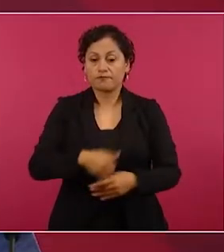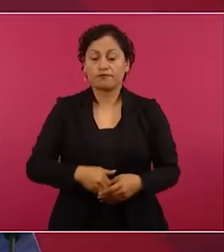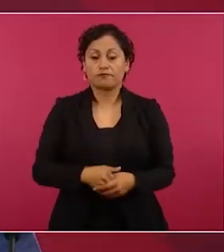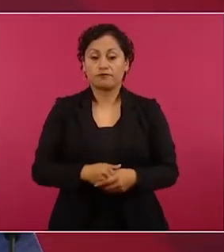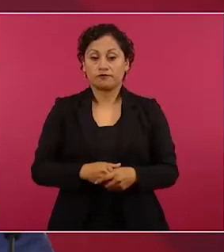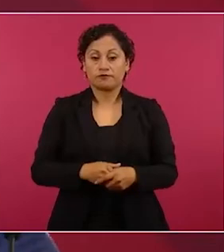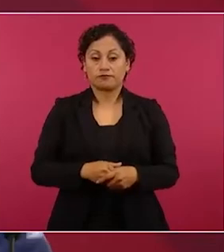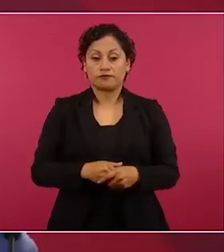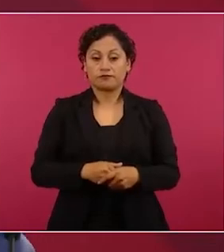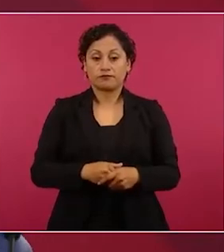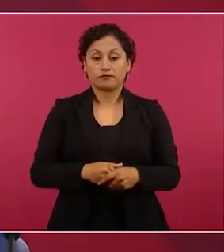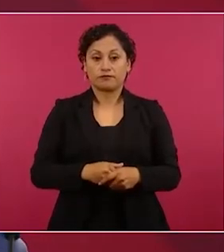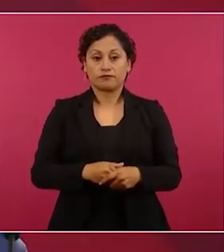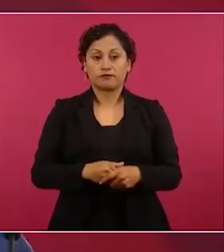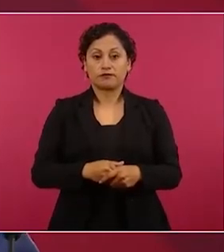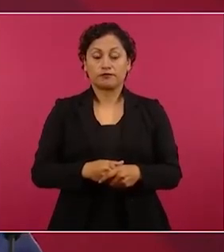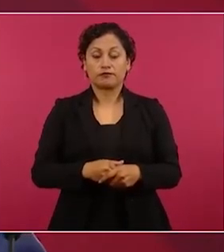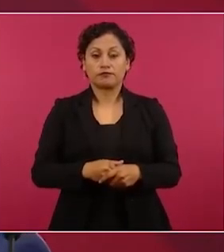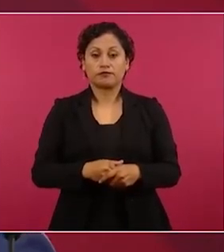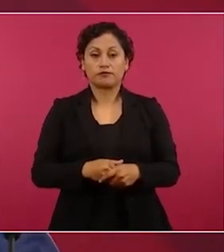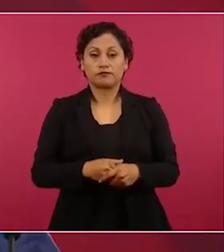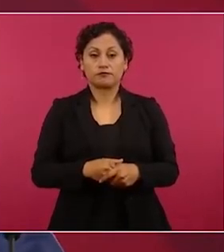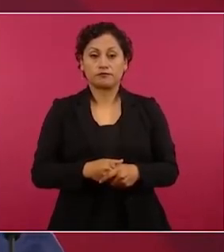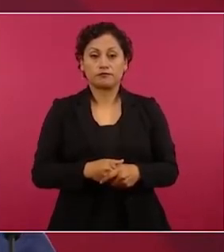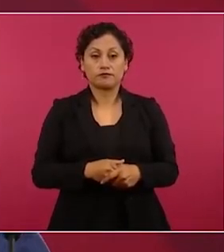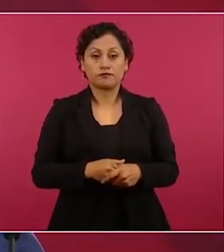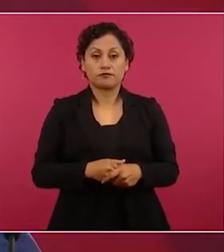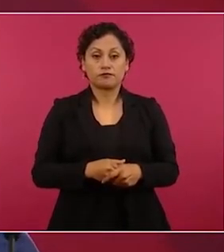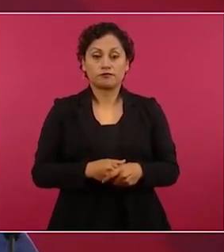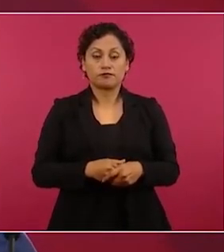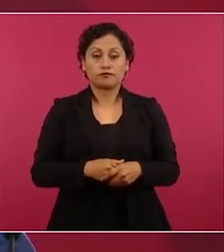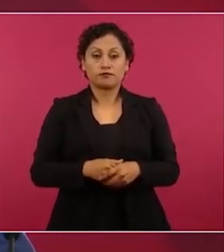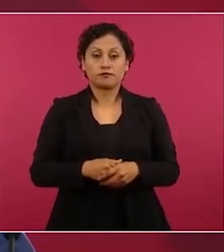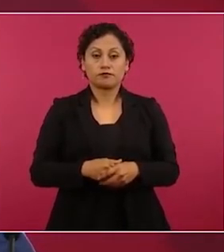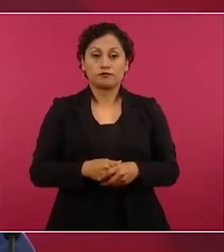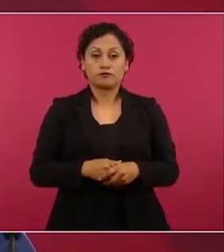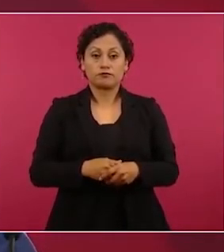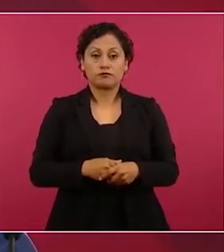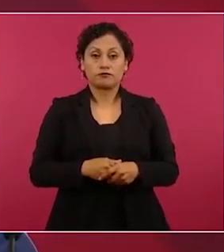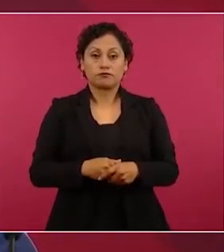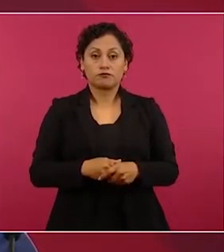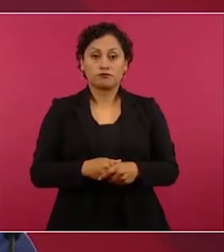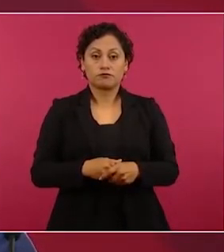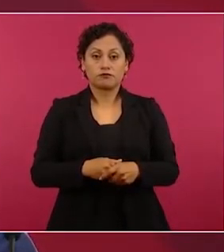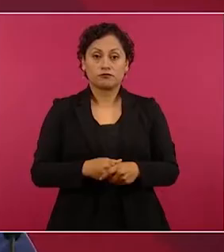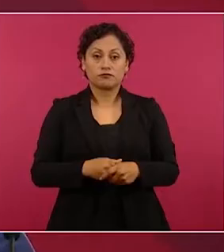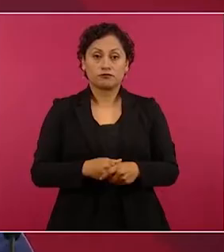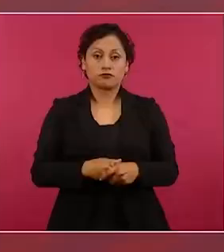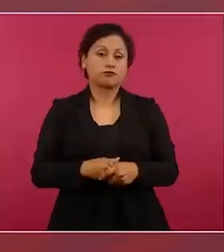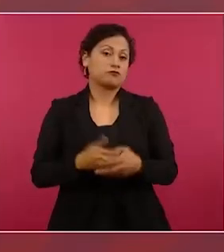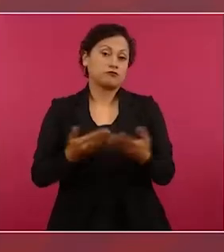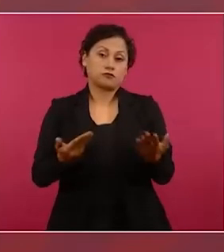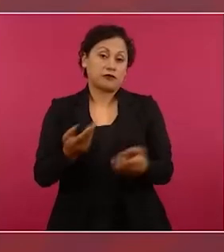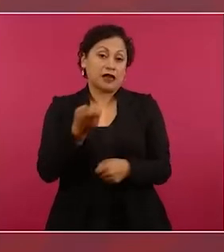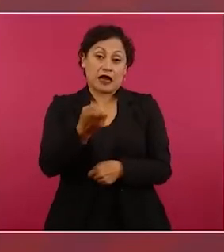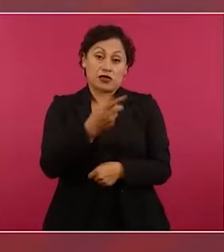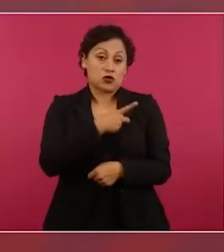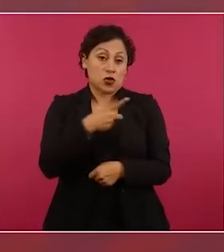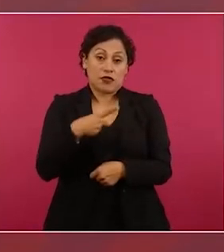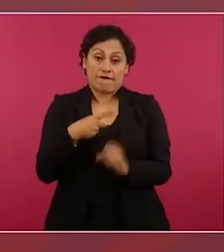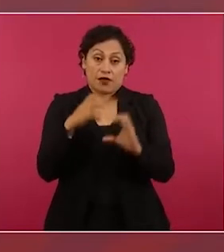Es lo que debe de cuidarse.